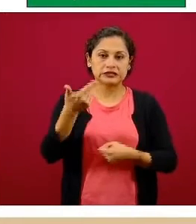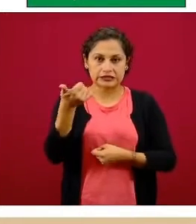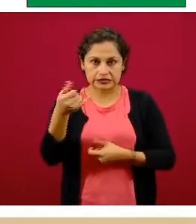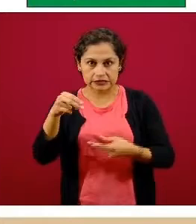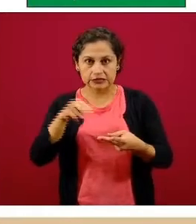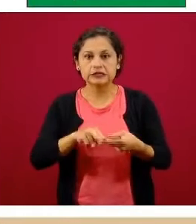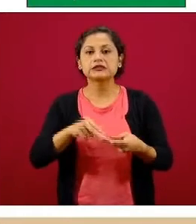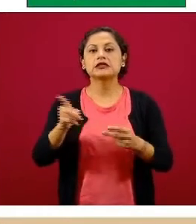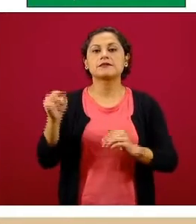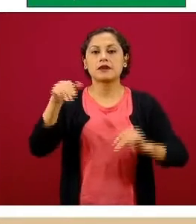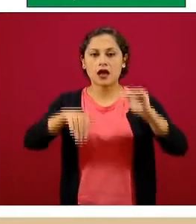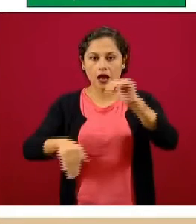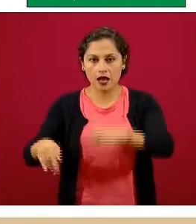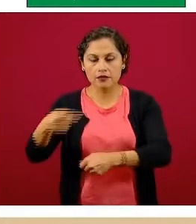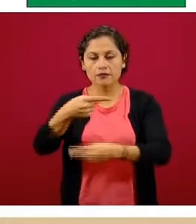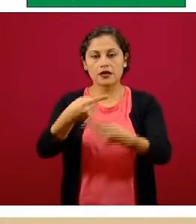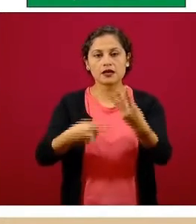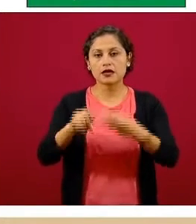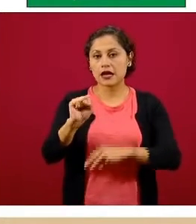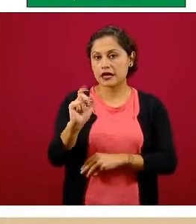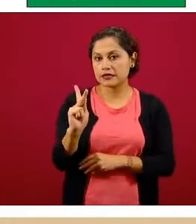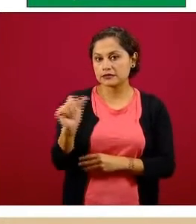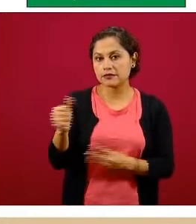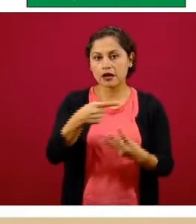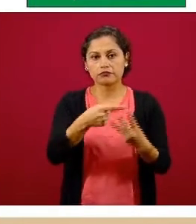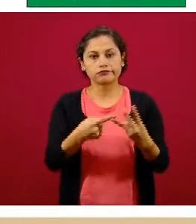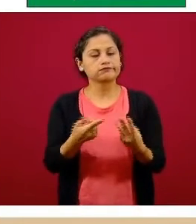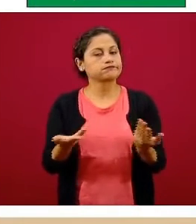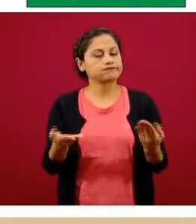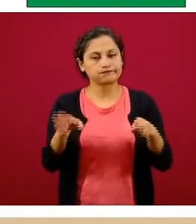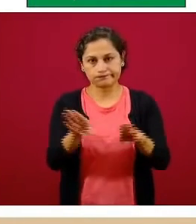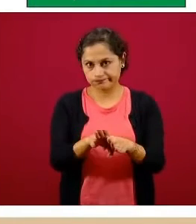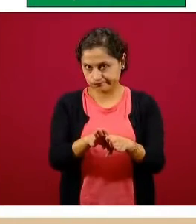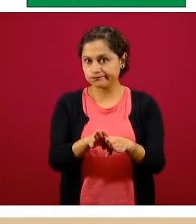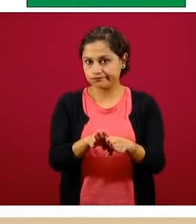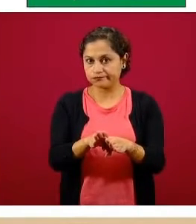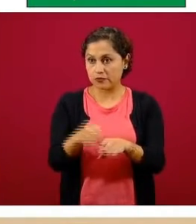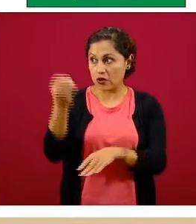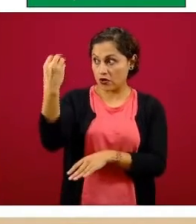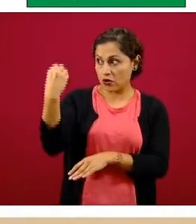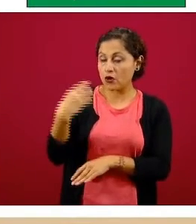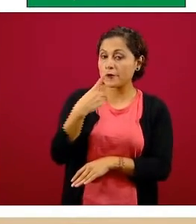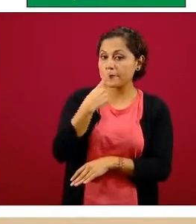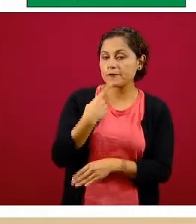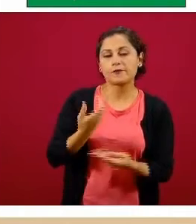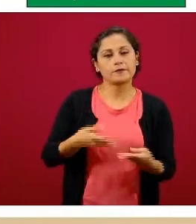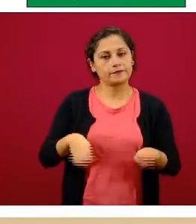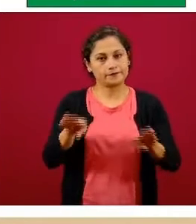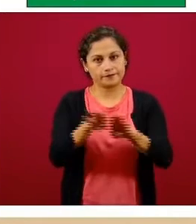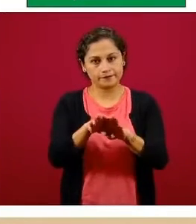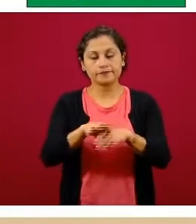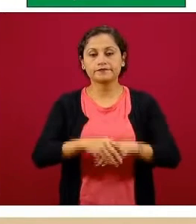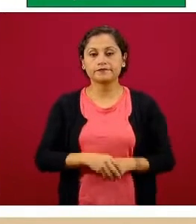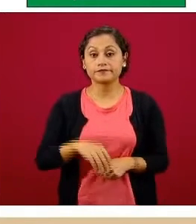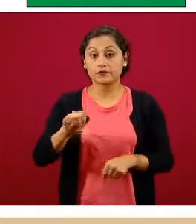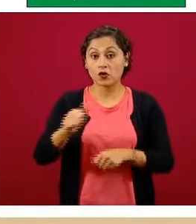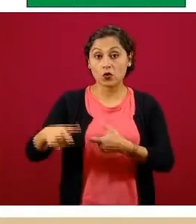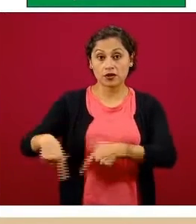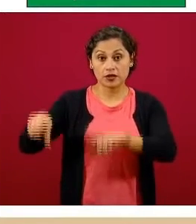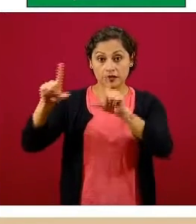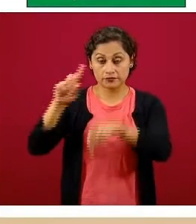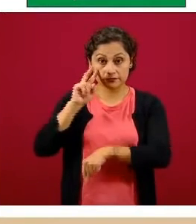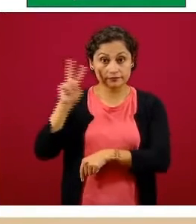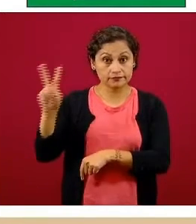masajes, se encuentran suspendidos, aquí sí no habría ningún tipo de actividad en el semáforo en rojo. Y en la siguiente diapositiva vemos también